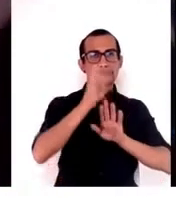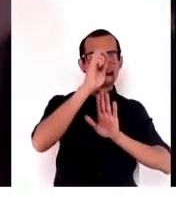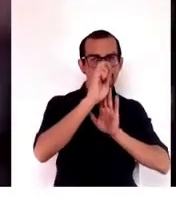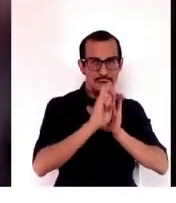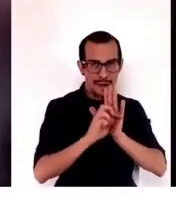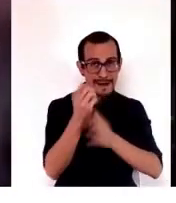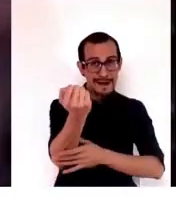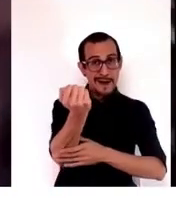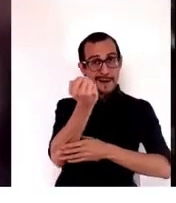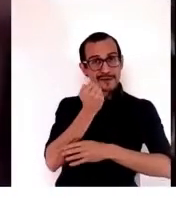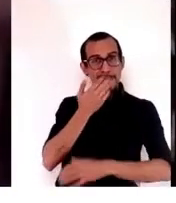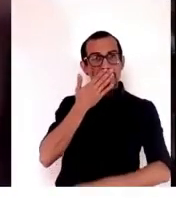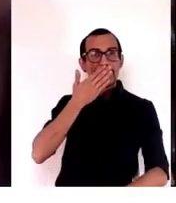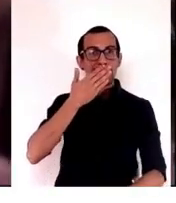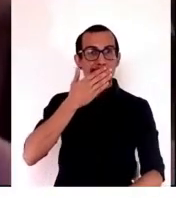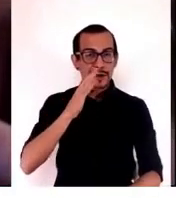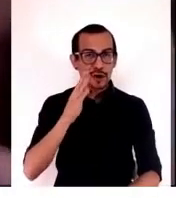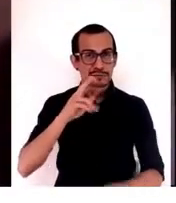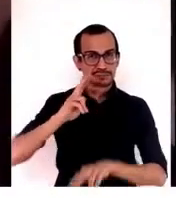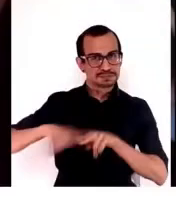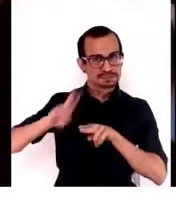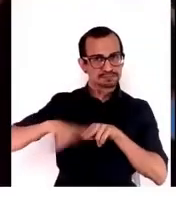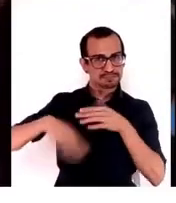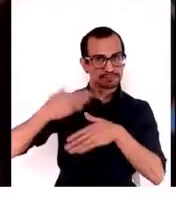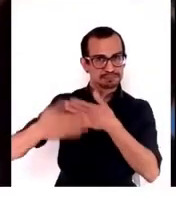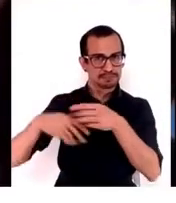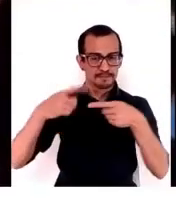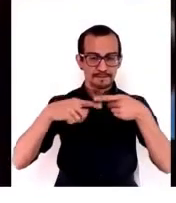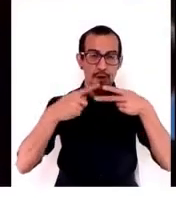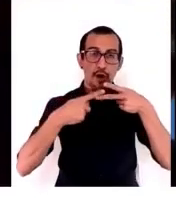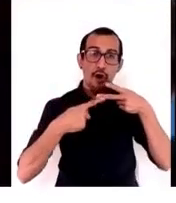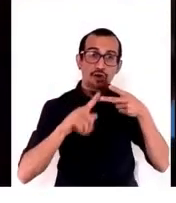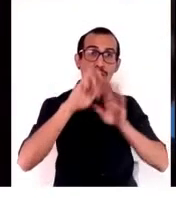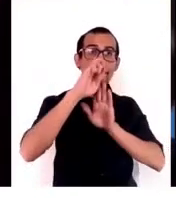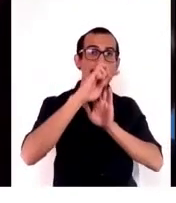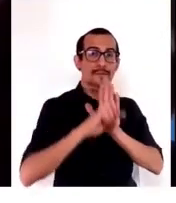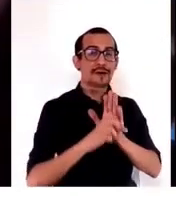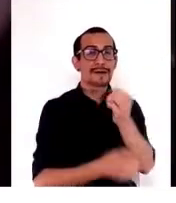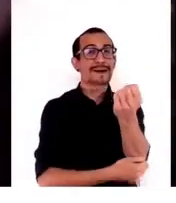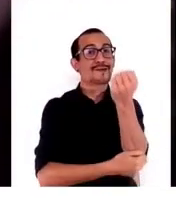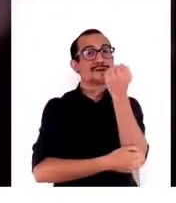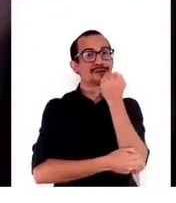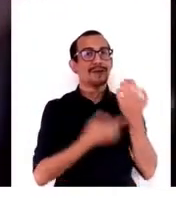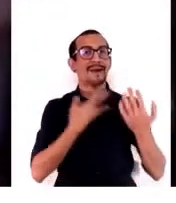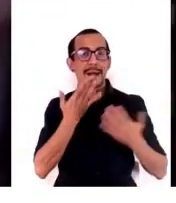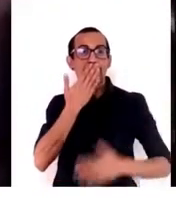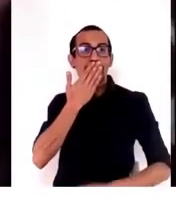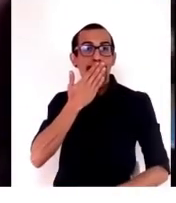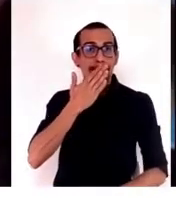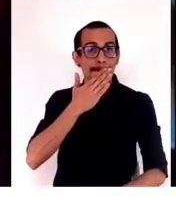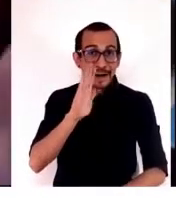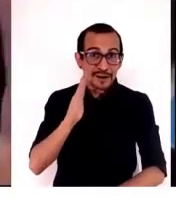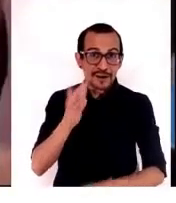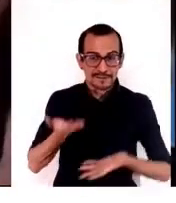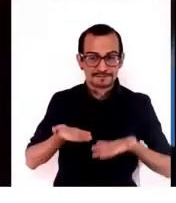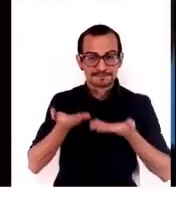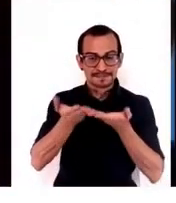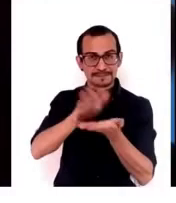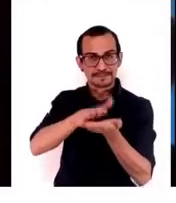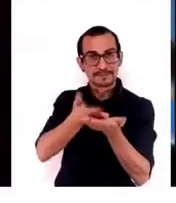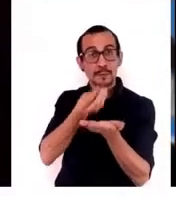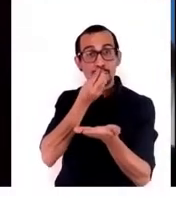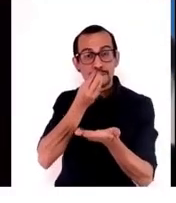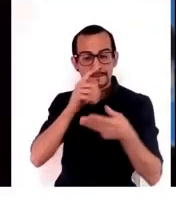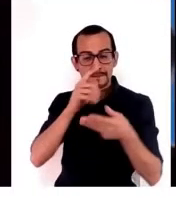tener mejor producción, otros programas que van a ayudarnos a tener mejor nutrición, un